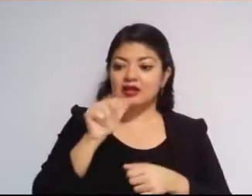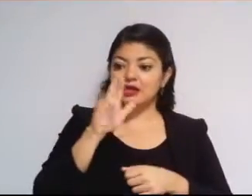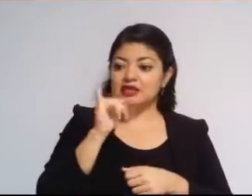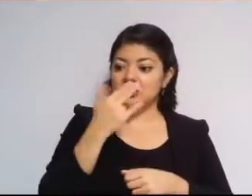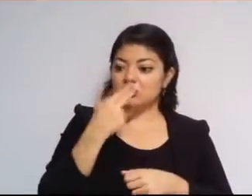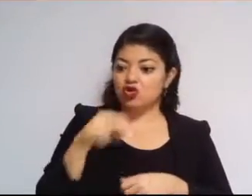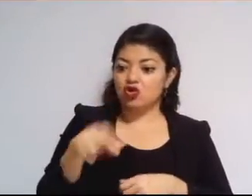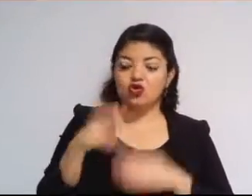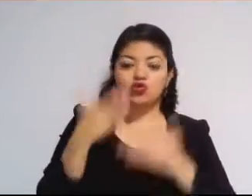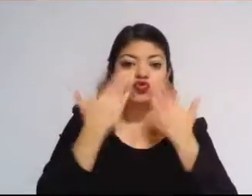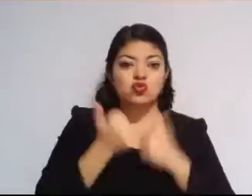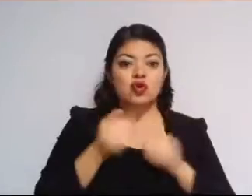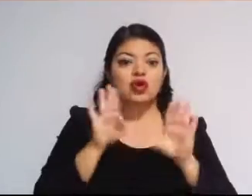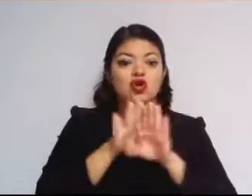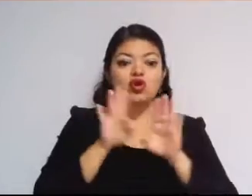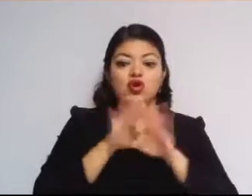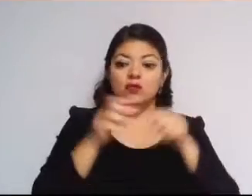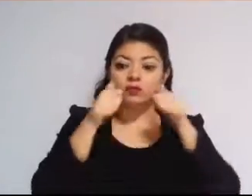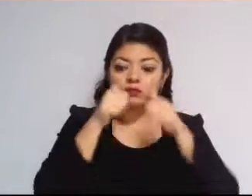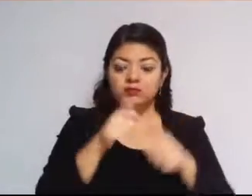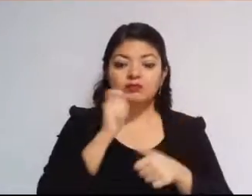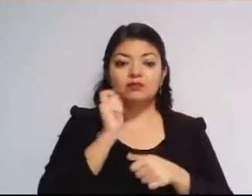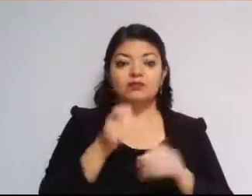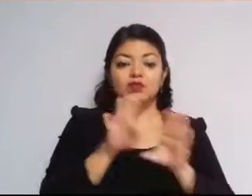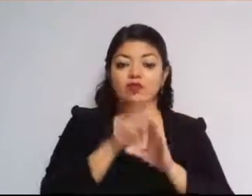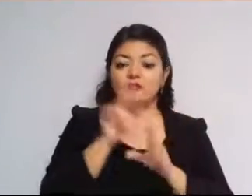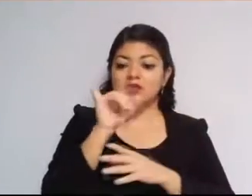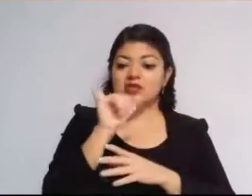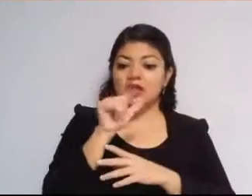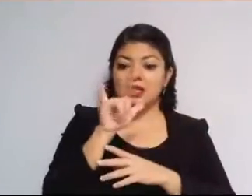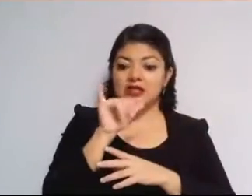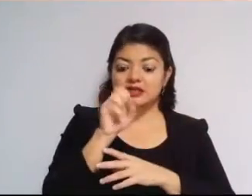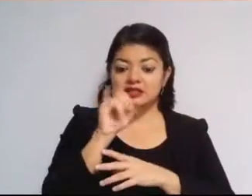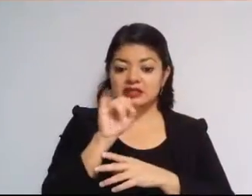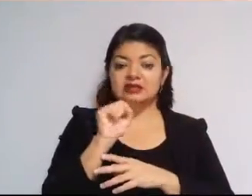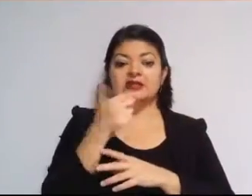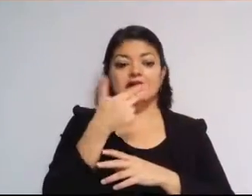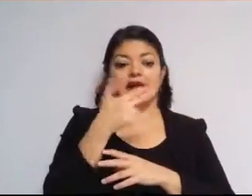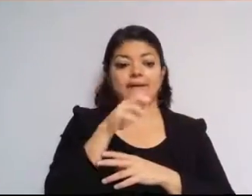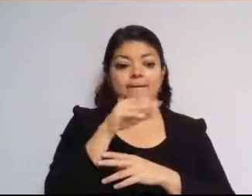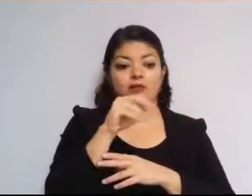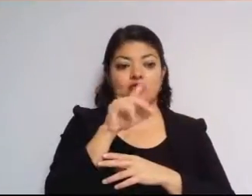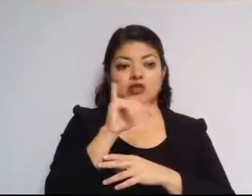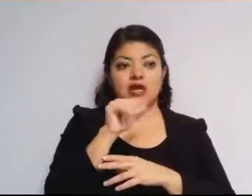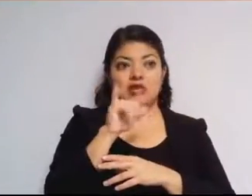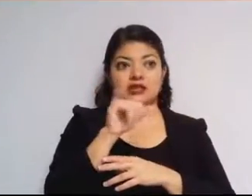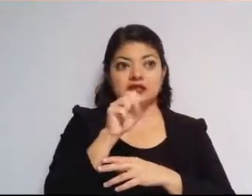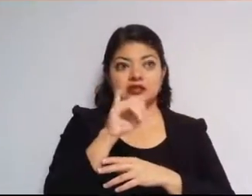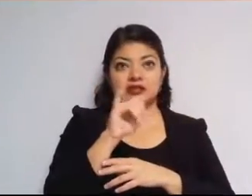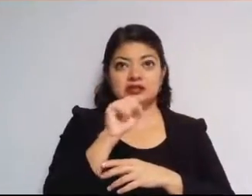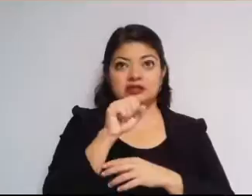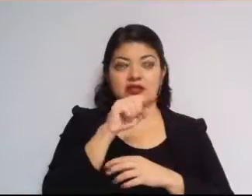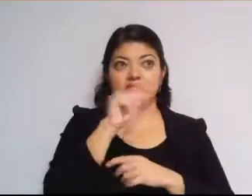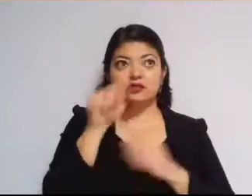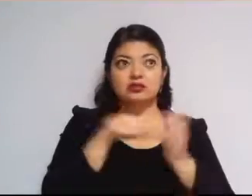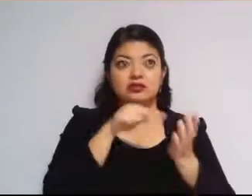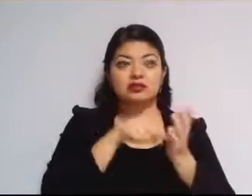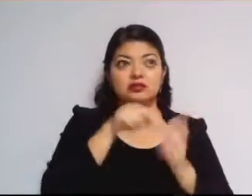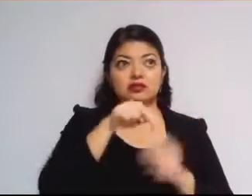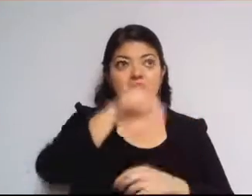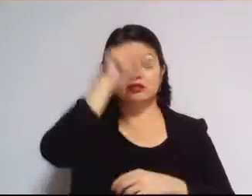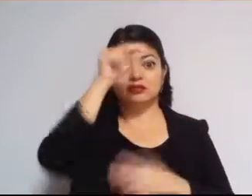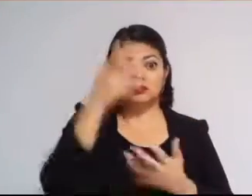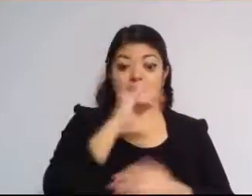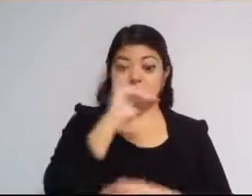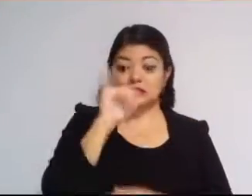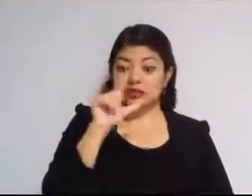inexistencia en tratamientos de diálisis y hemodiálisis en la zona norte del Estado de México, pues el municipio de Jilotepec de